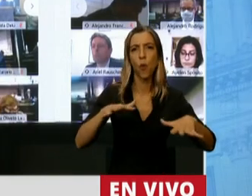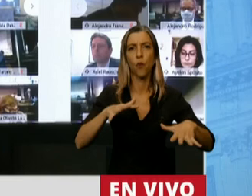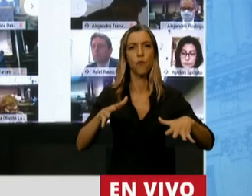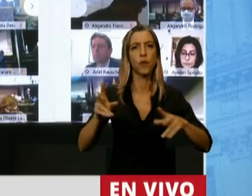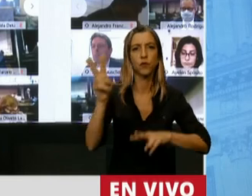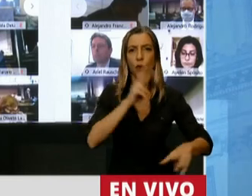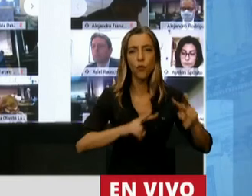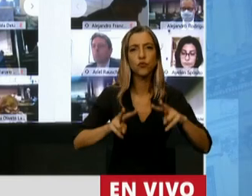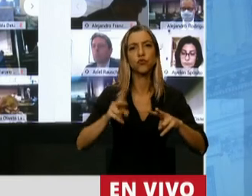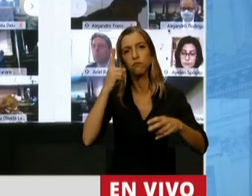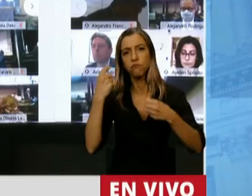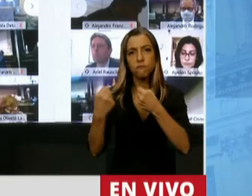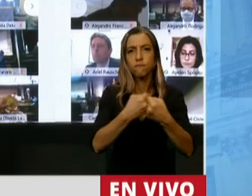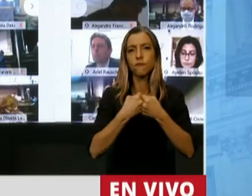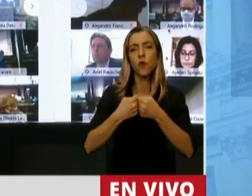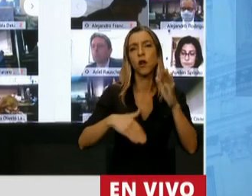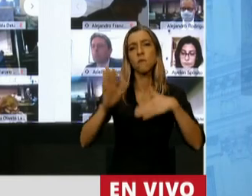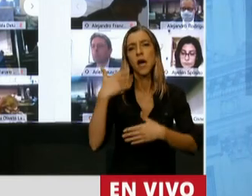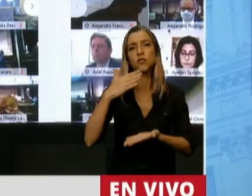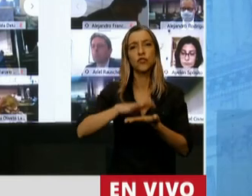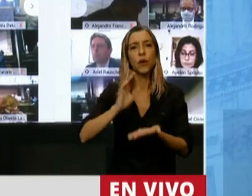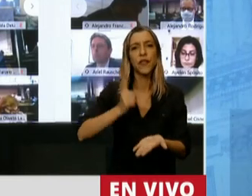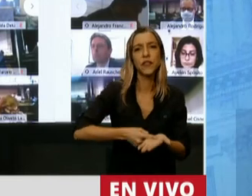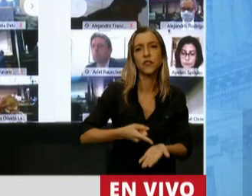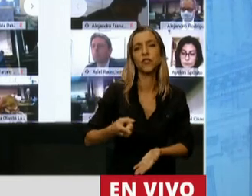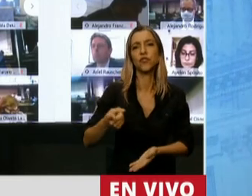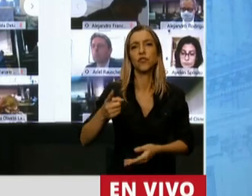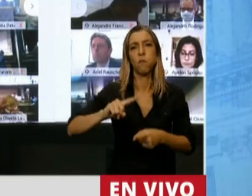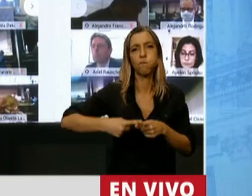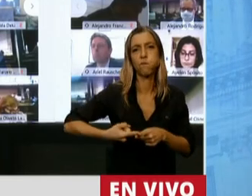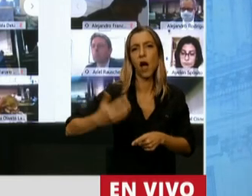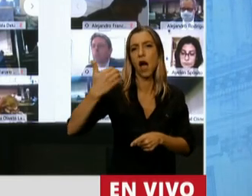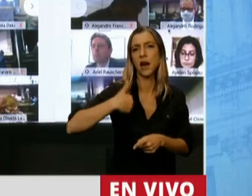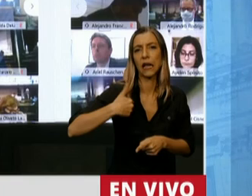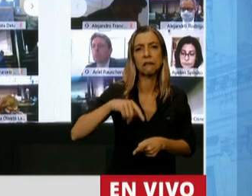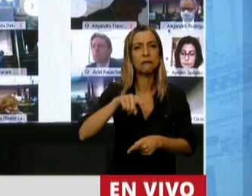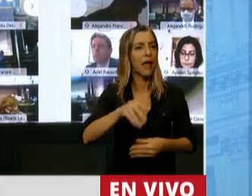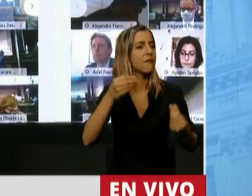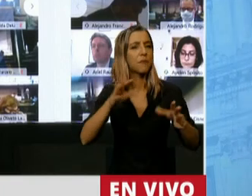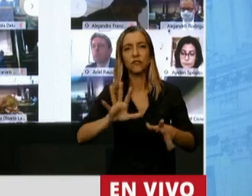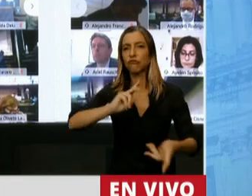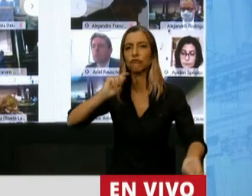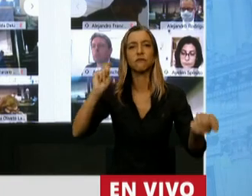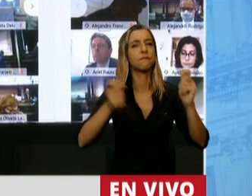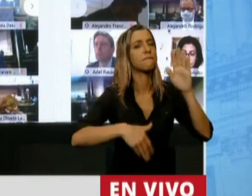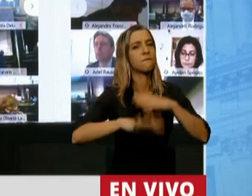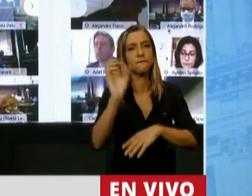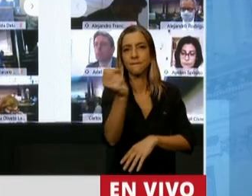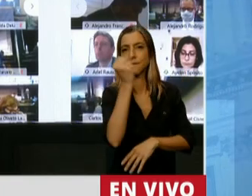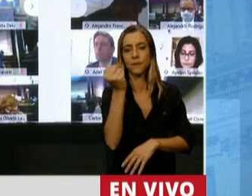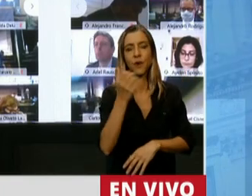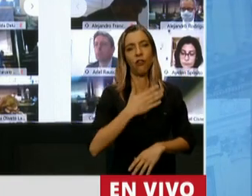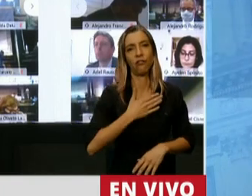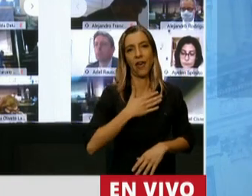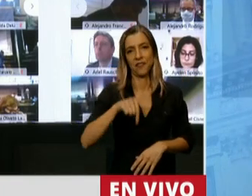político y en lo económico en la Argentina y se vivió la transformación más importante que ha vivido nuestro país.